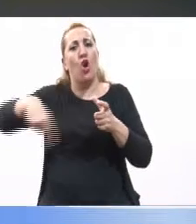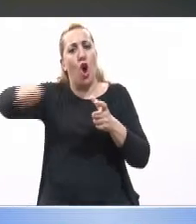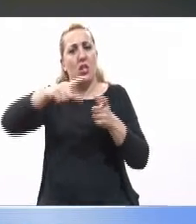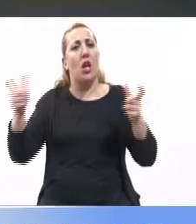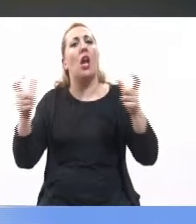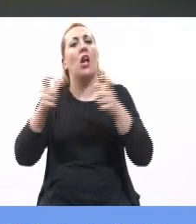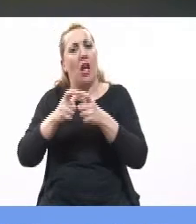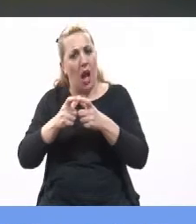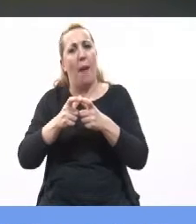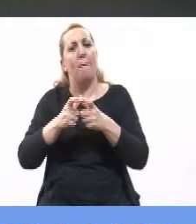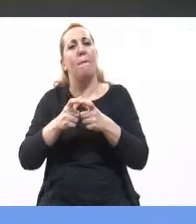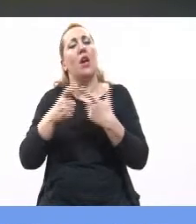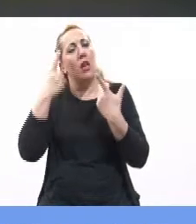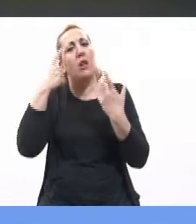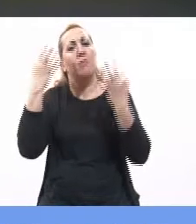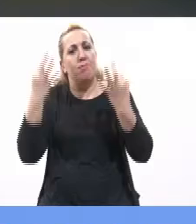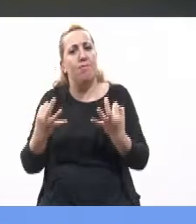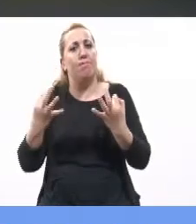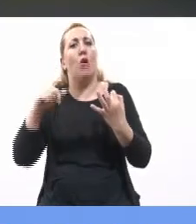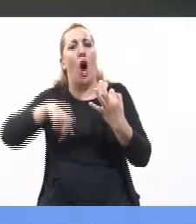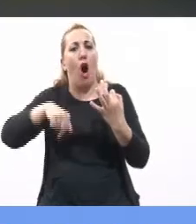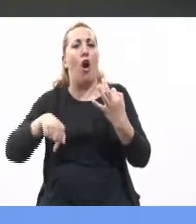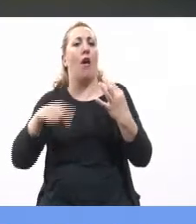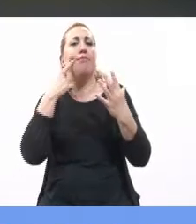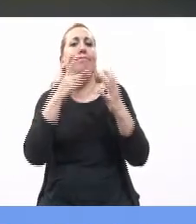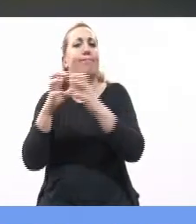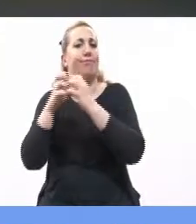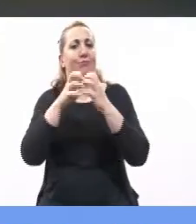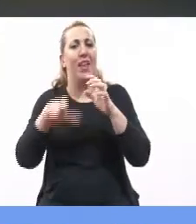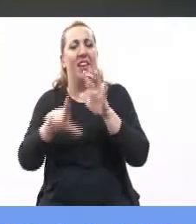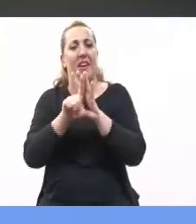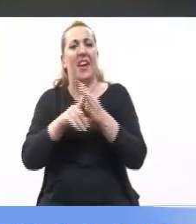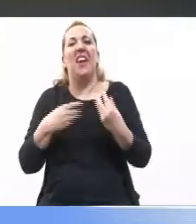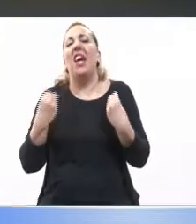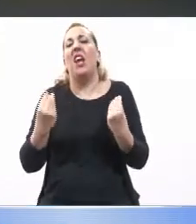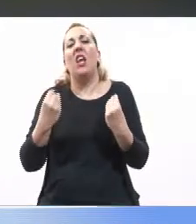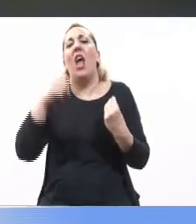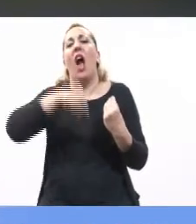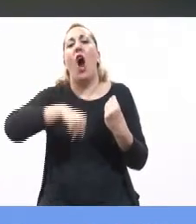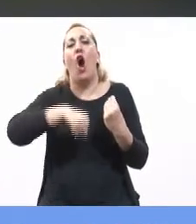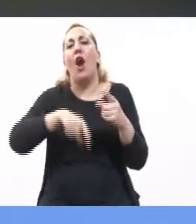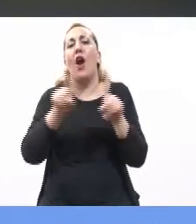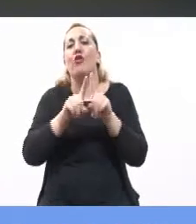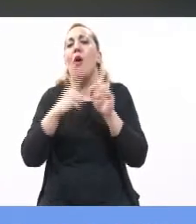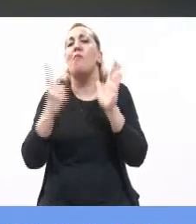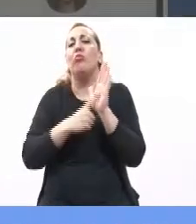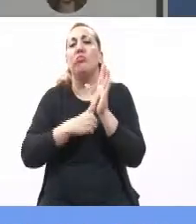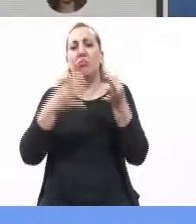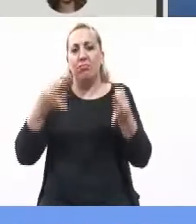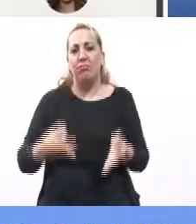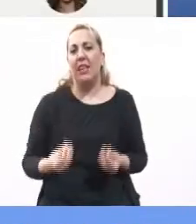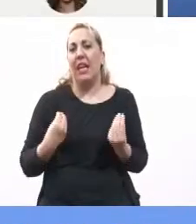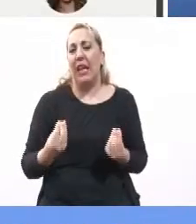de aunar estos esfuerzos y que hoy estemos analizando esta ley. ¿Qué es lo que estamos regulando acá? Fundamentalmente,